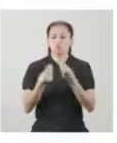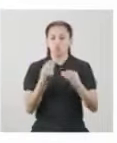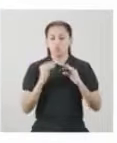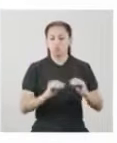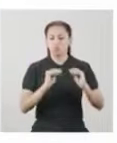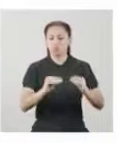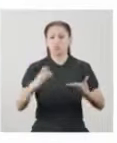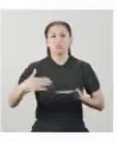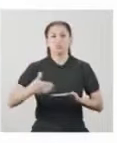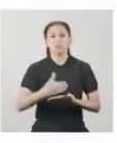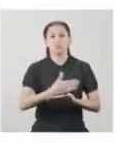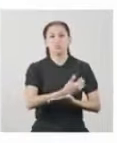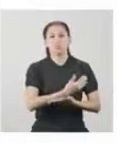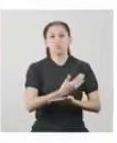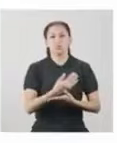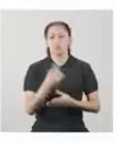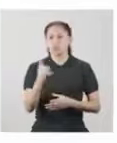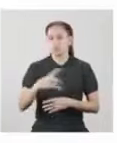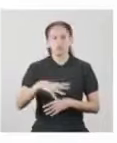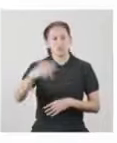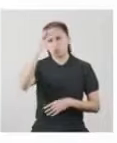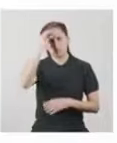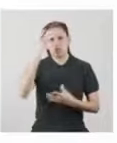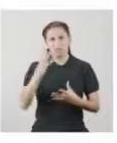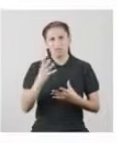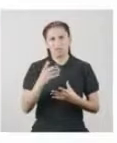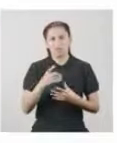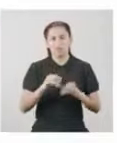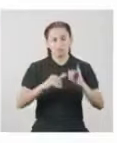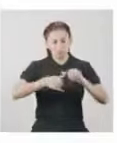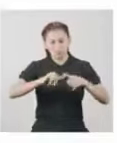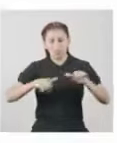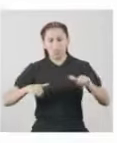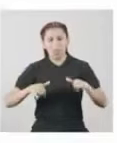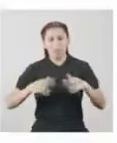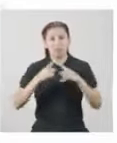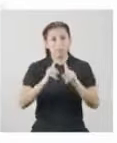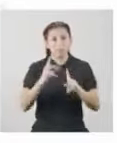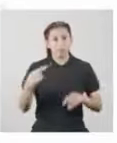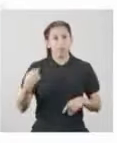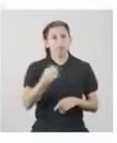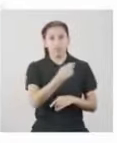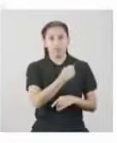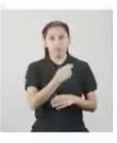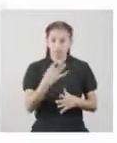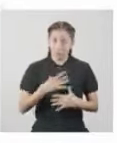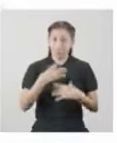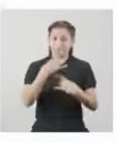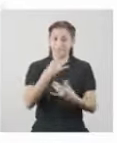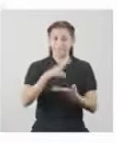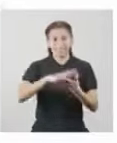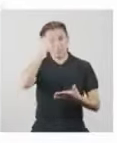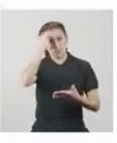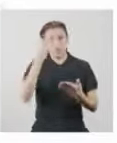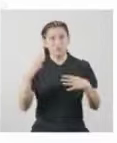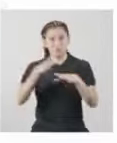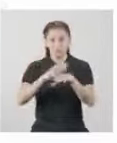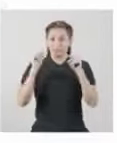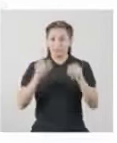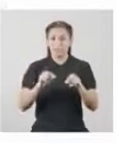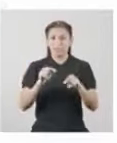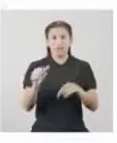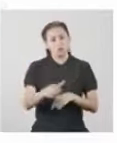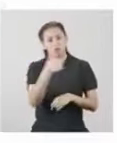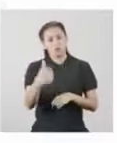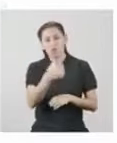cómo es la crianza de las truchas Y menos aún, medir sus tallas Pero a nosotras nos interesa aprender sobre